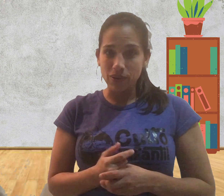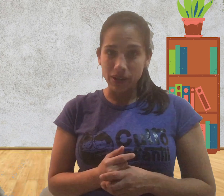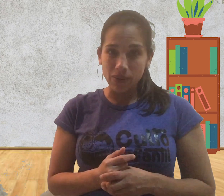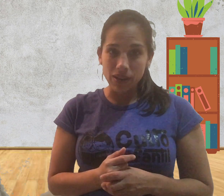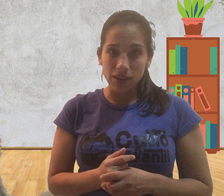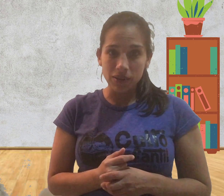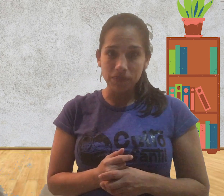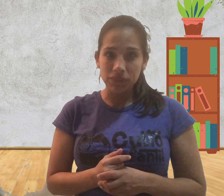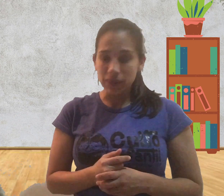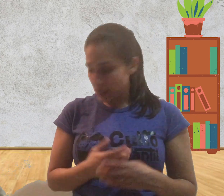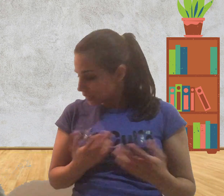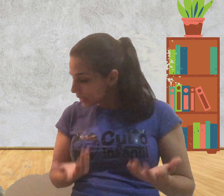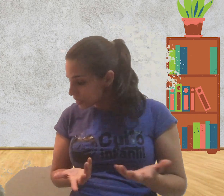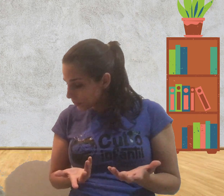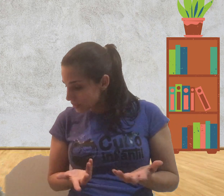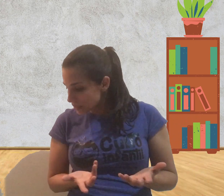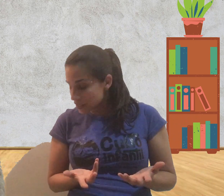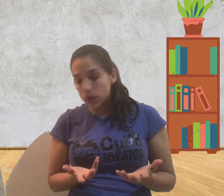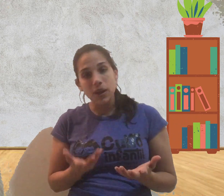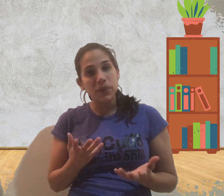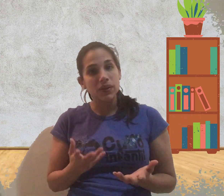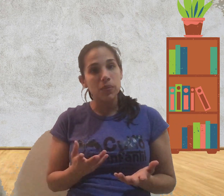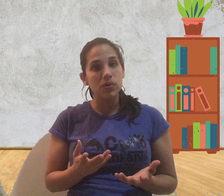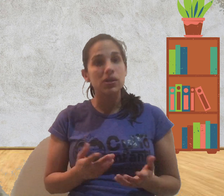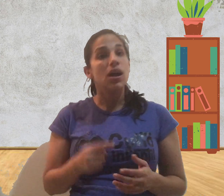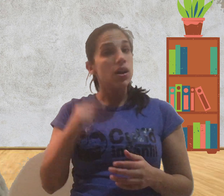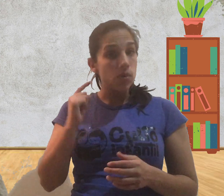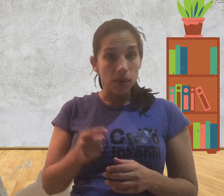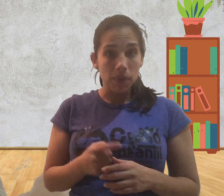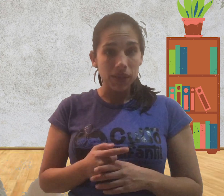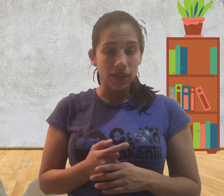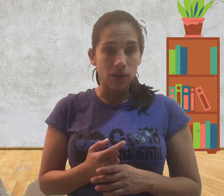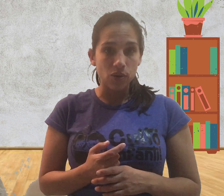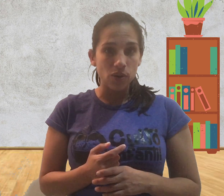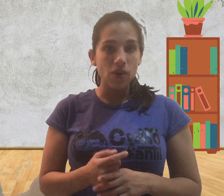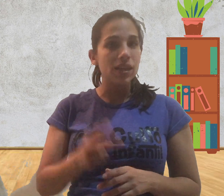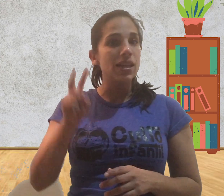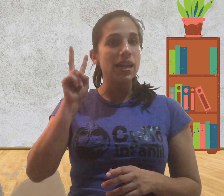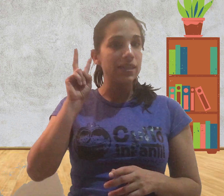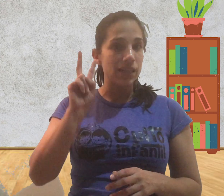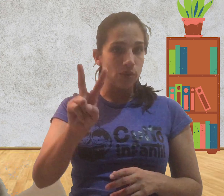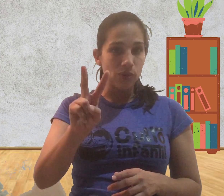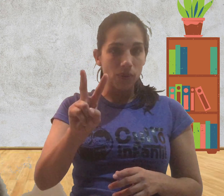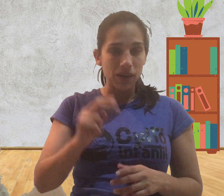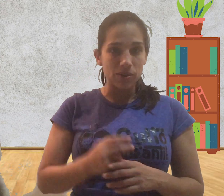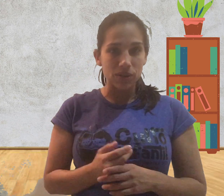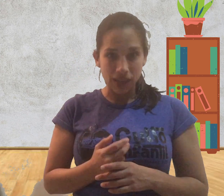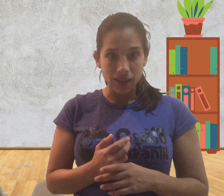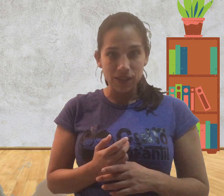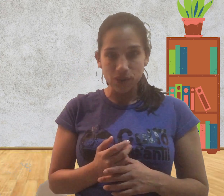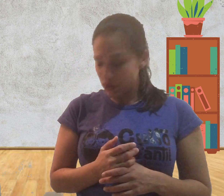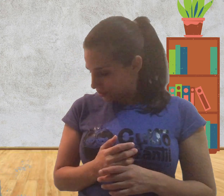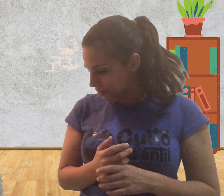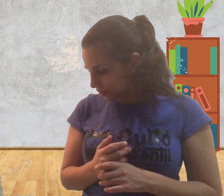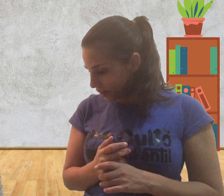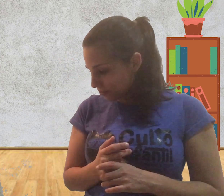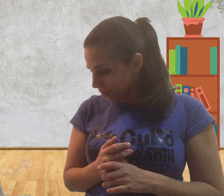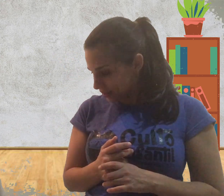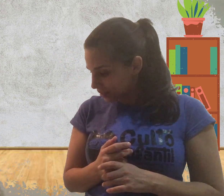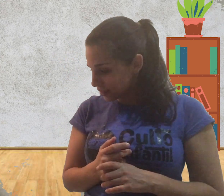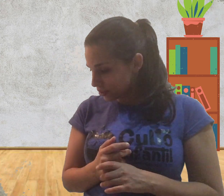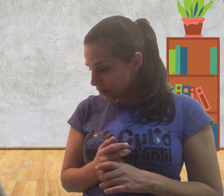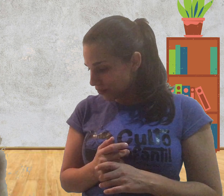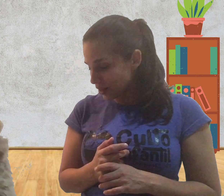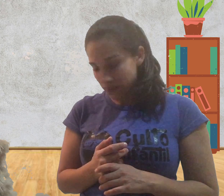Gloria Dios, ¿lo recuerdan? ¿Qué les parece si hoy aprendemos nuevamente el coro y el segundo verso? ¿Están listos? Sí,